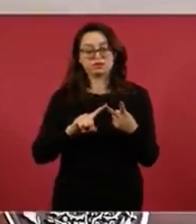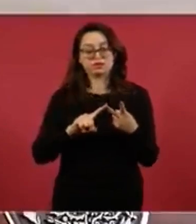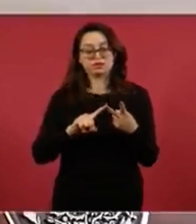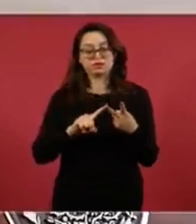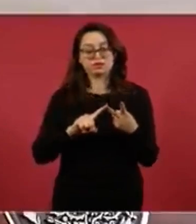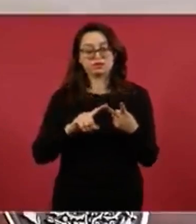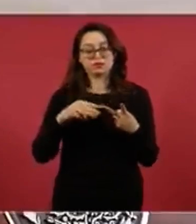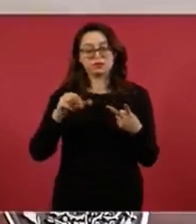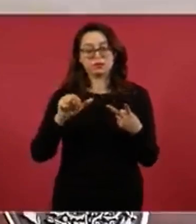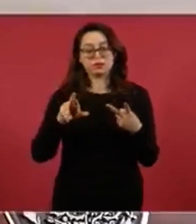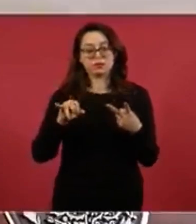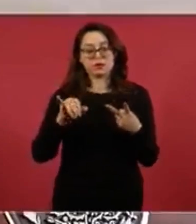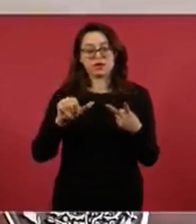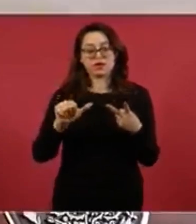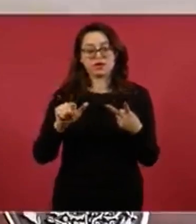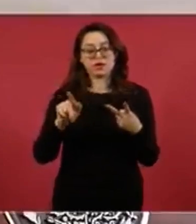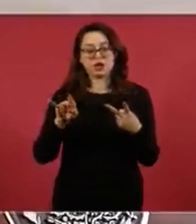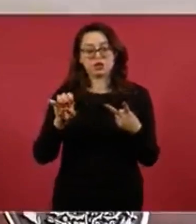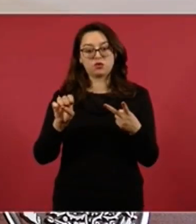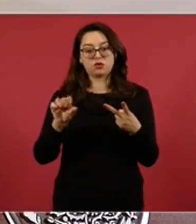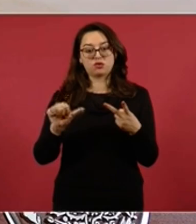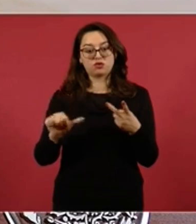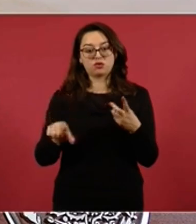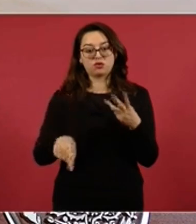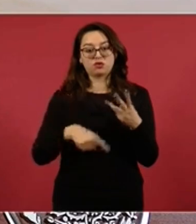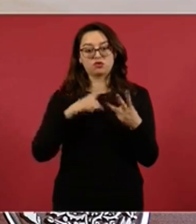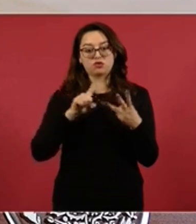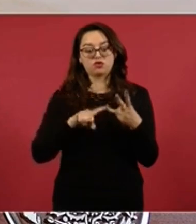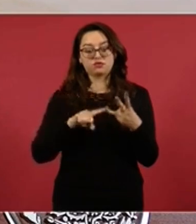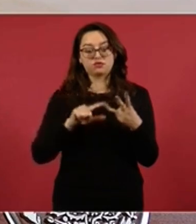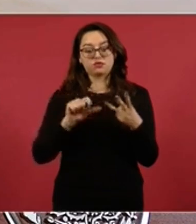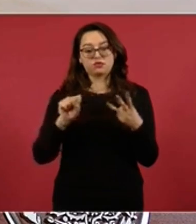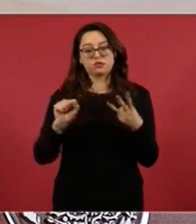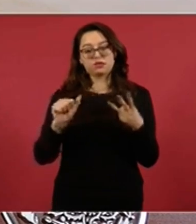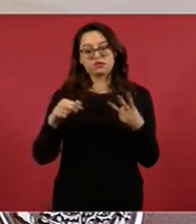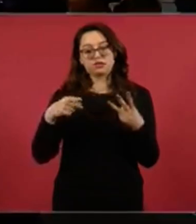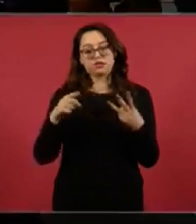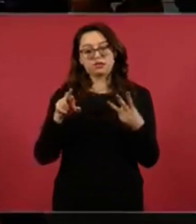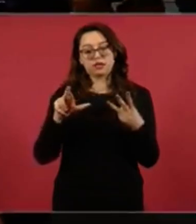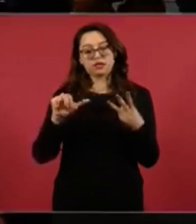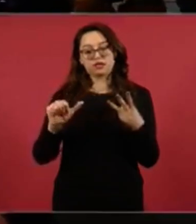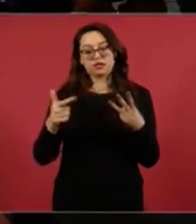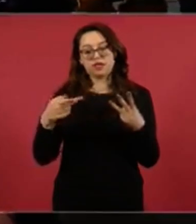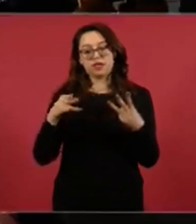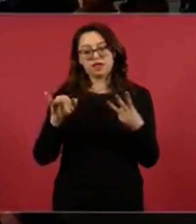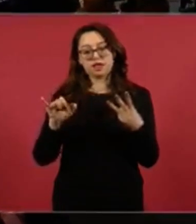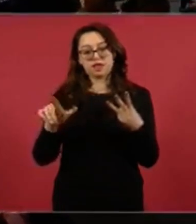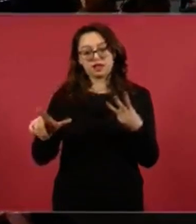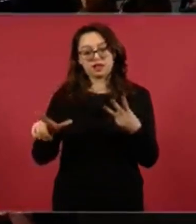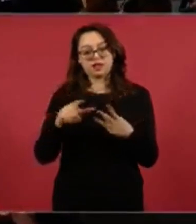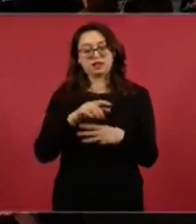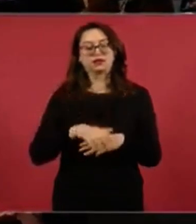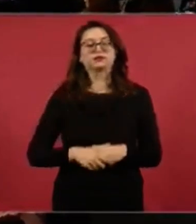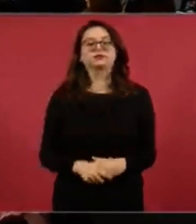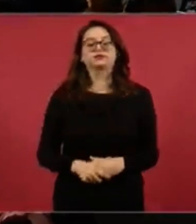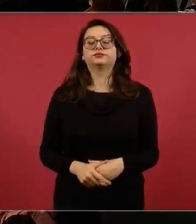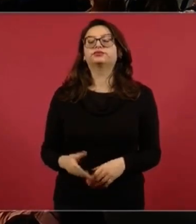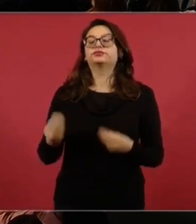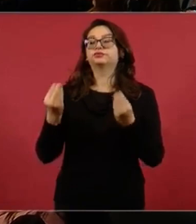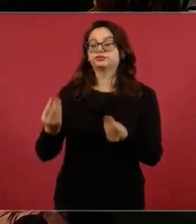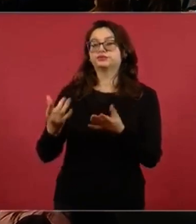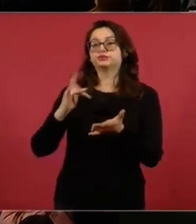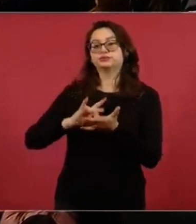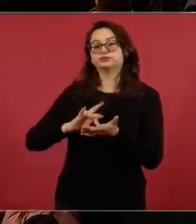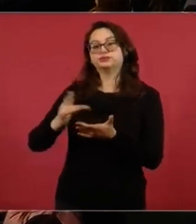María Luisa Estrada y Sandra Aguilar. Muchas gracias, presidente. Sandra Aguilera, de Grupo Larza